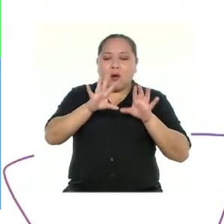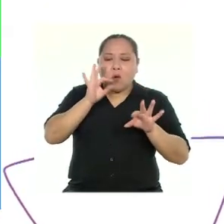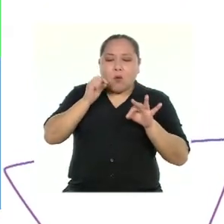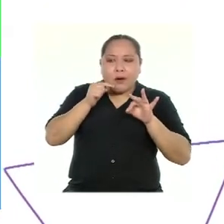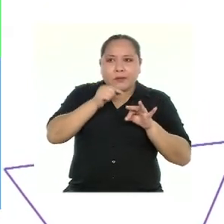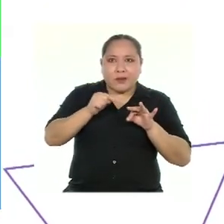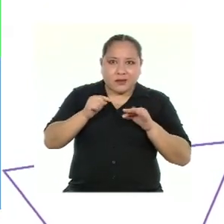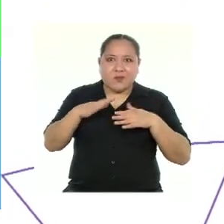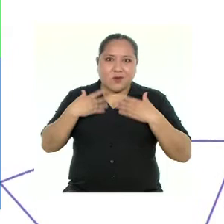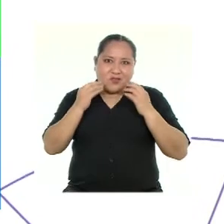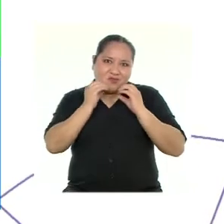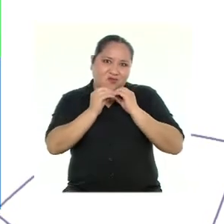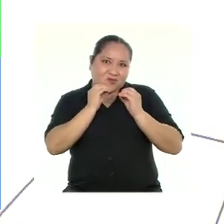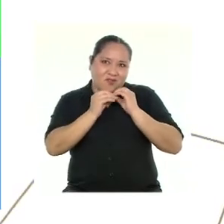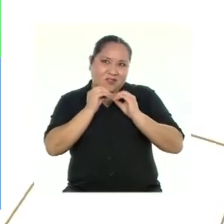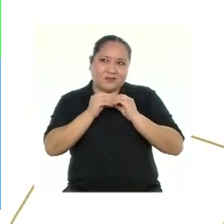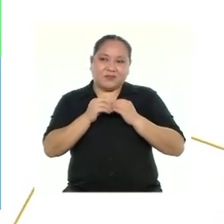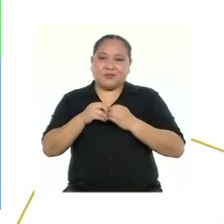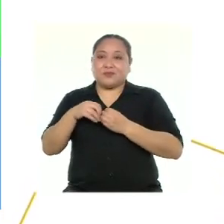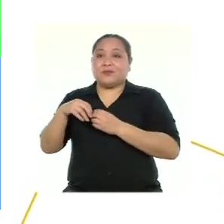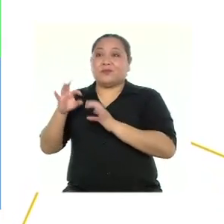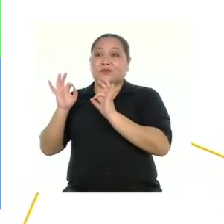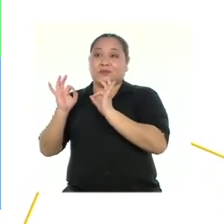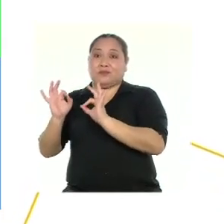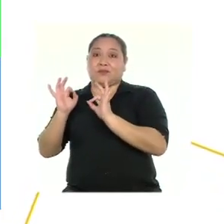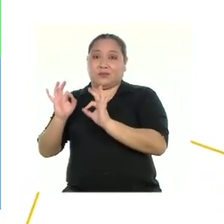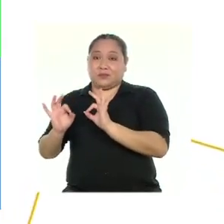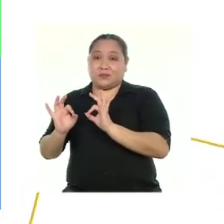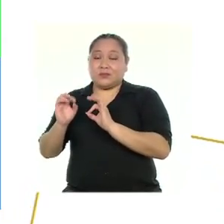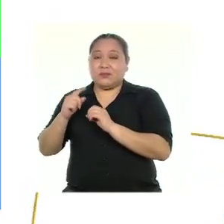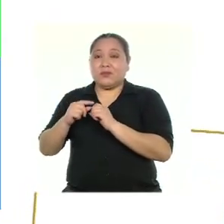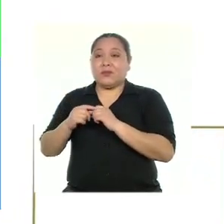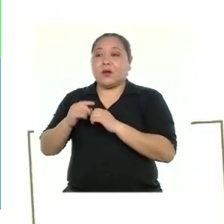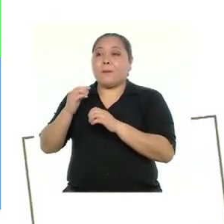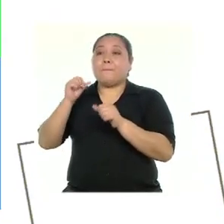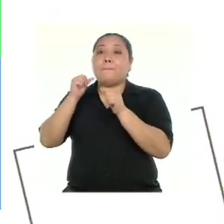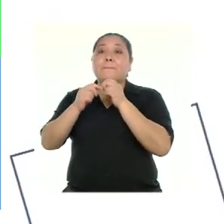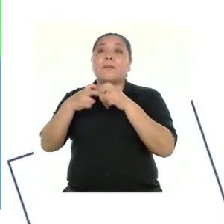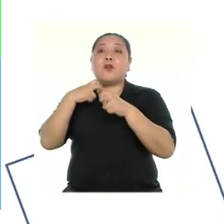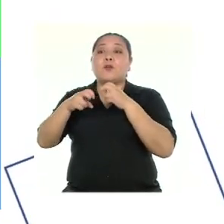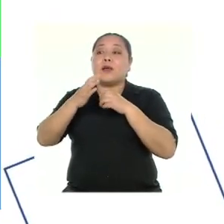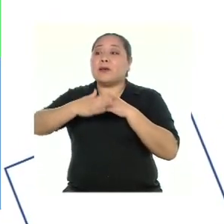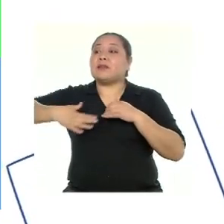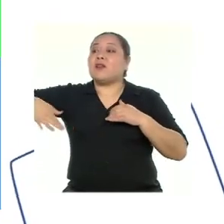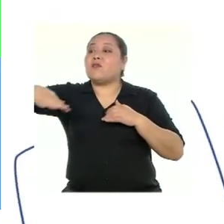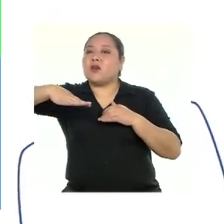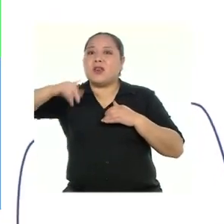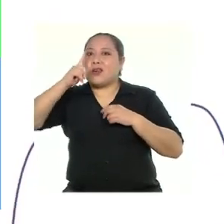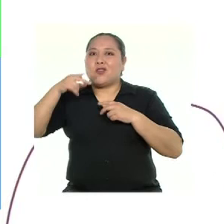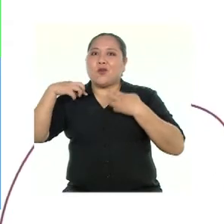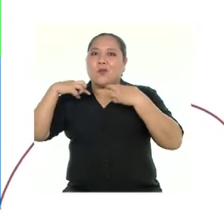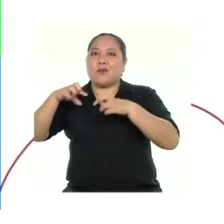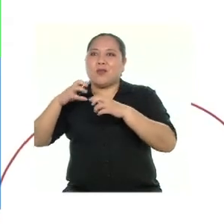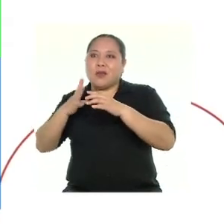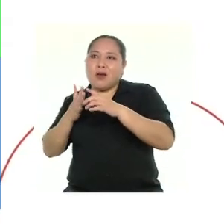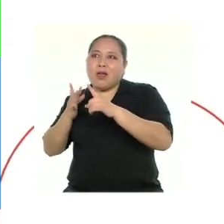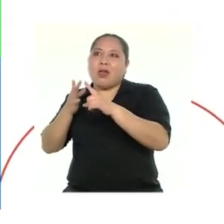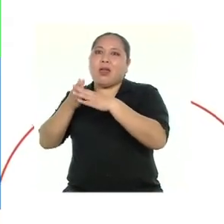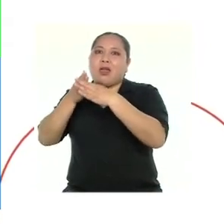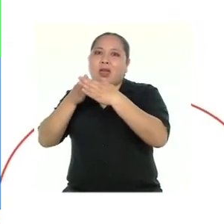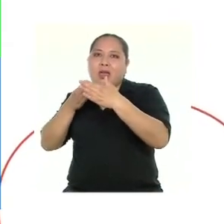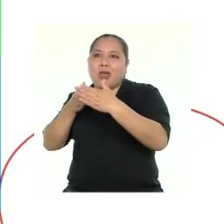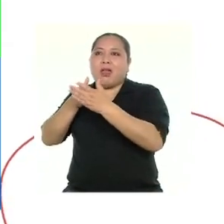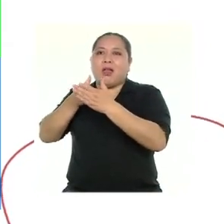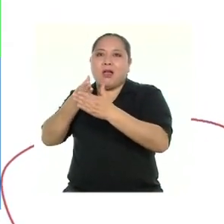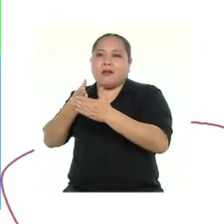estrategias para superarlas. Y nuestras amenazas, que son los obstáculos externos que nos impiden el logro de nuestros objetivos. Son cosas que